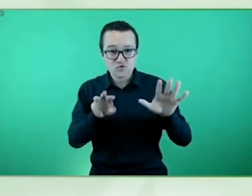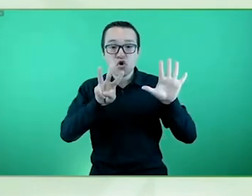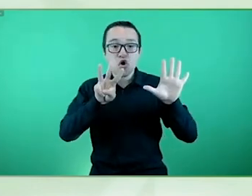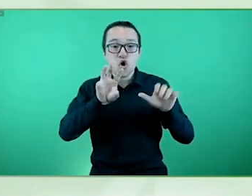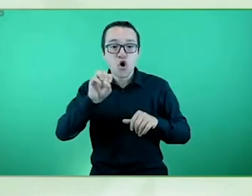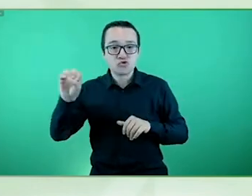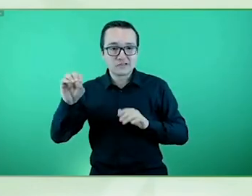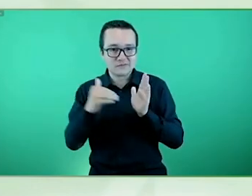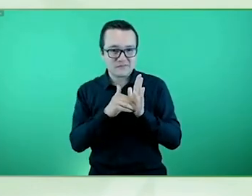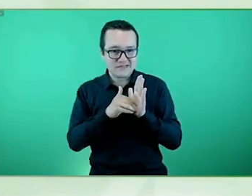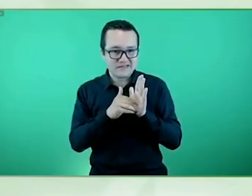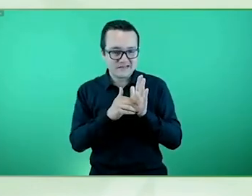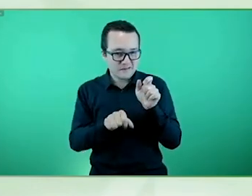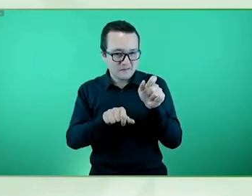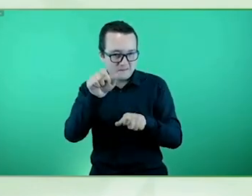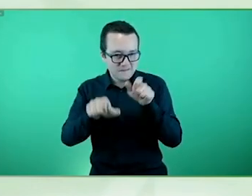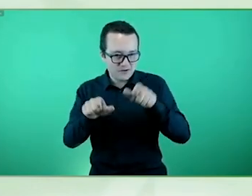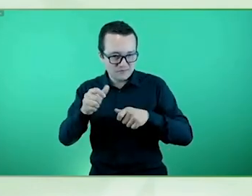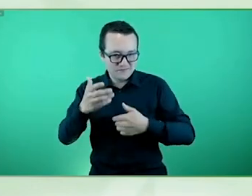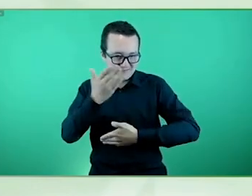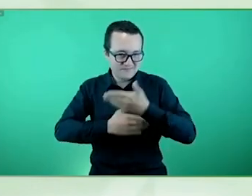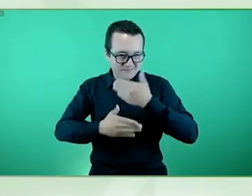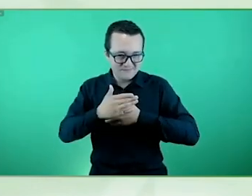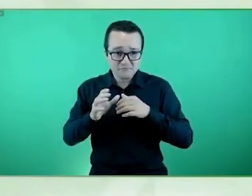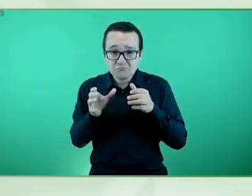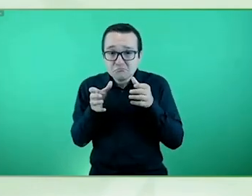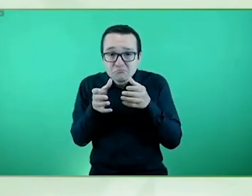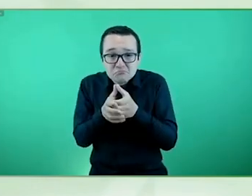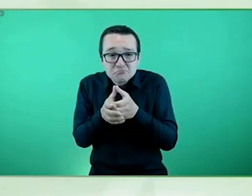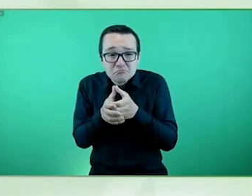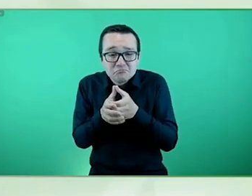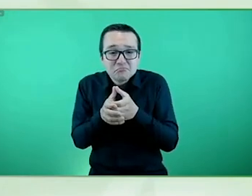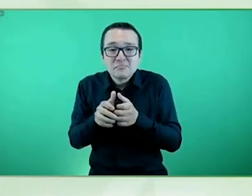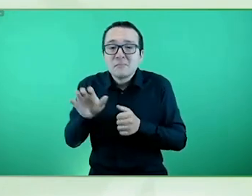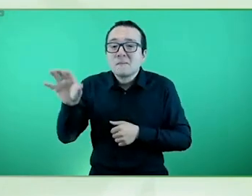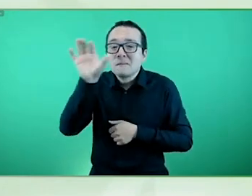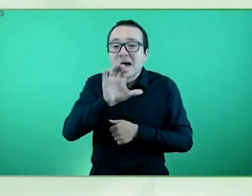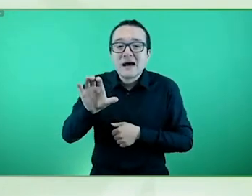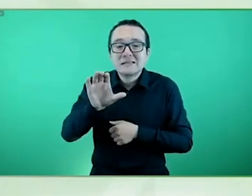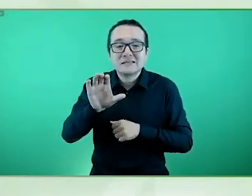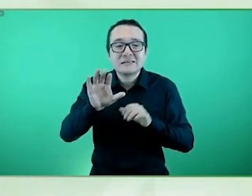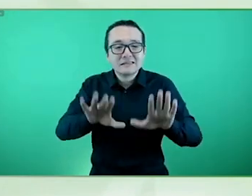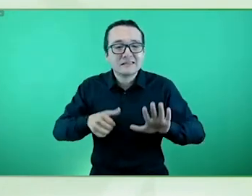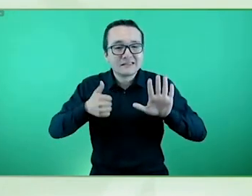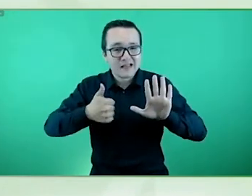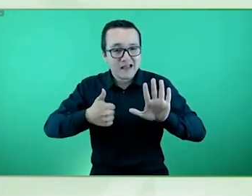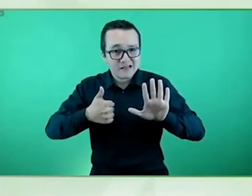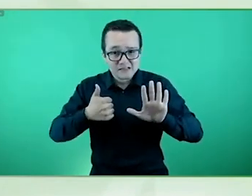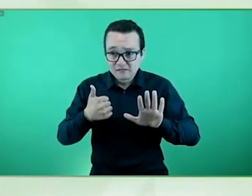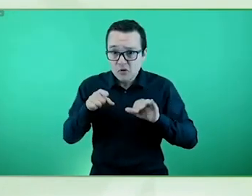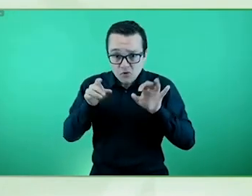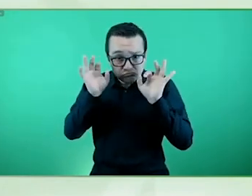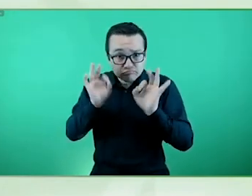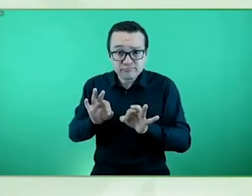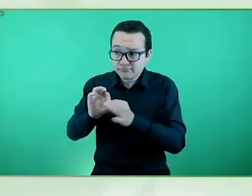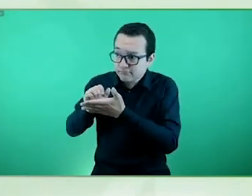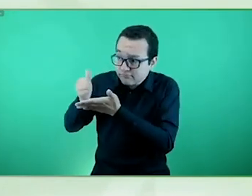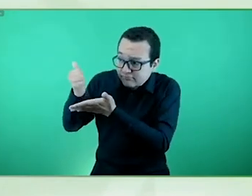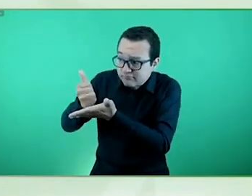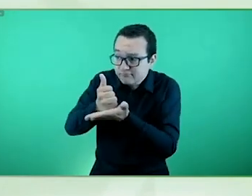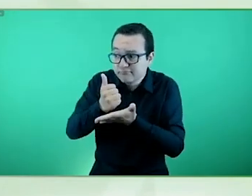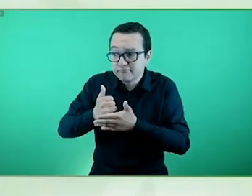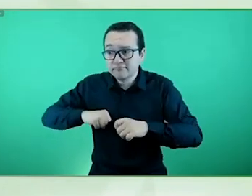16 ciudadanos a 16 países se ven privados por